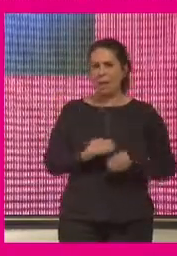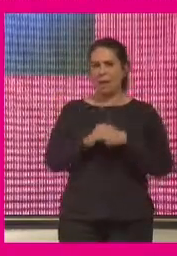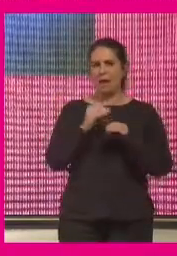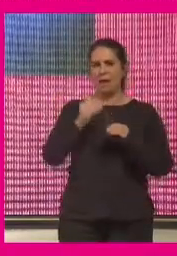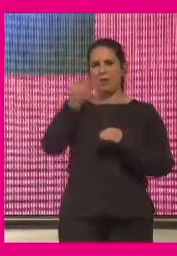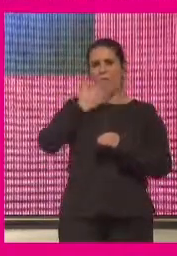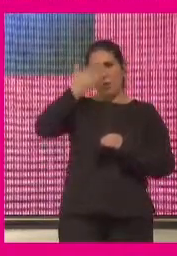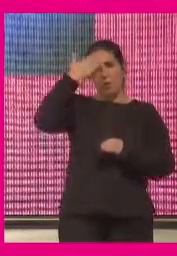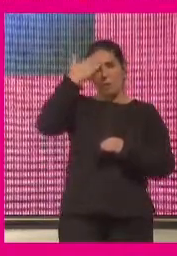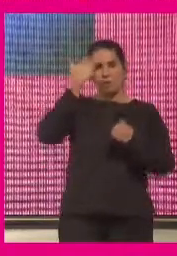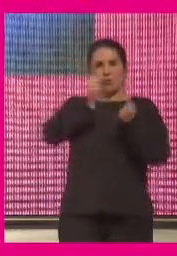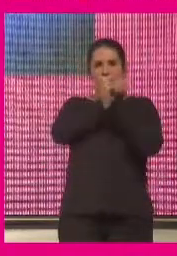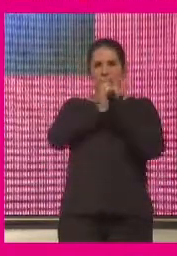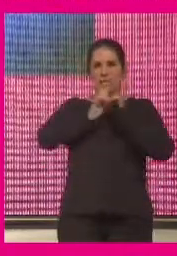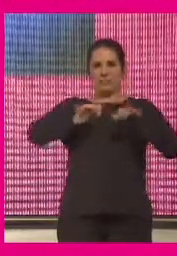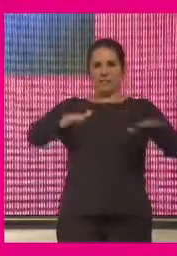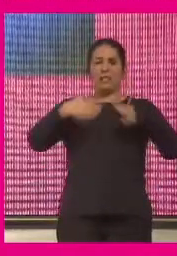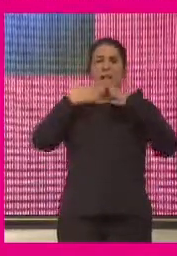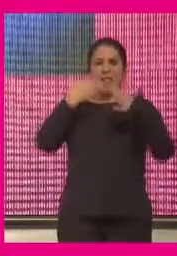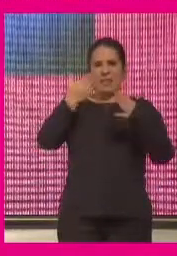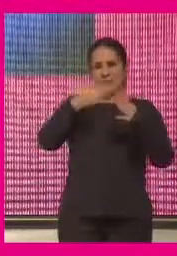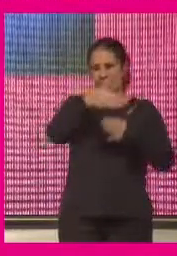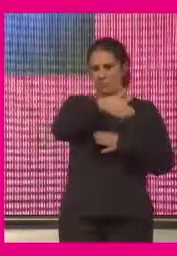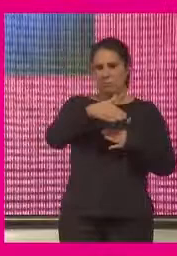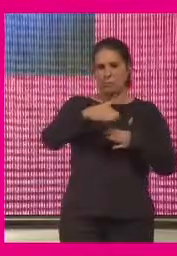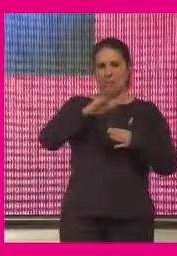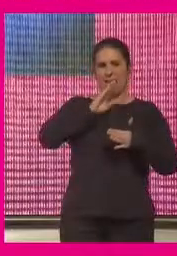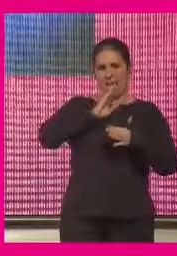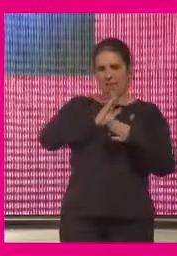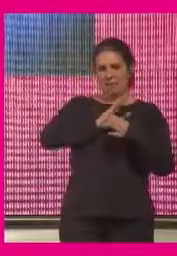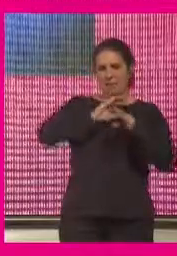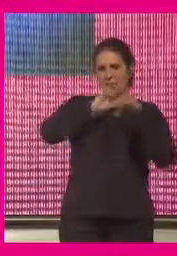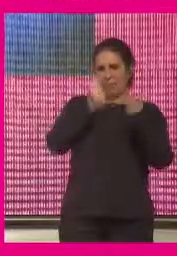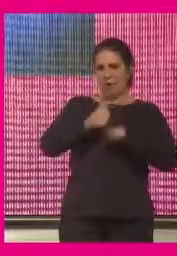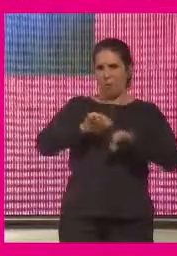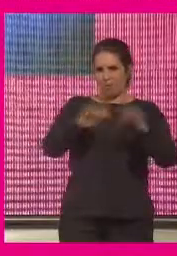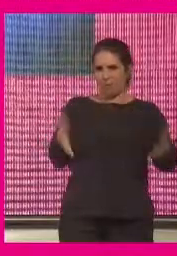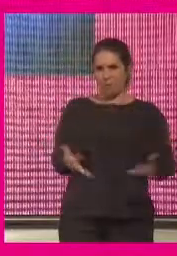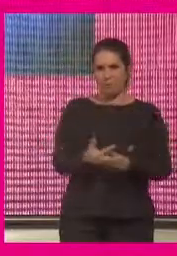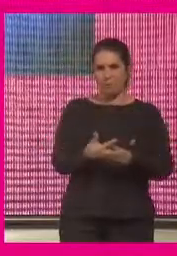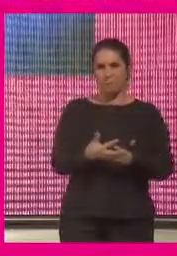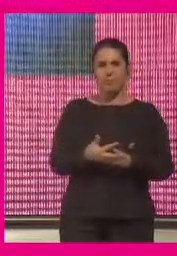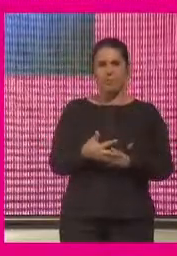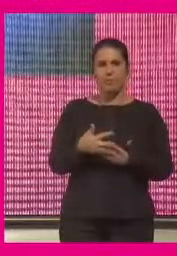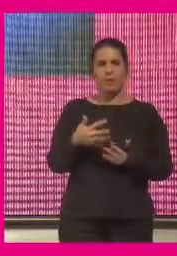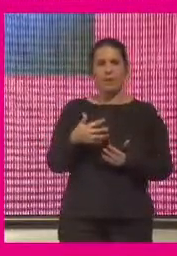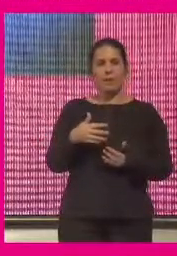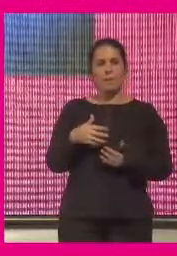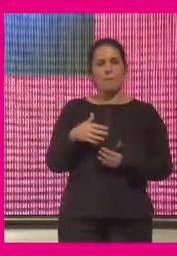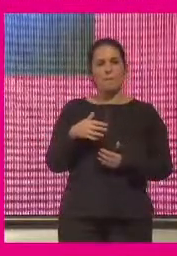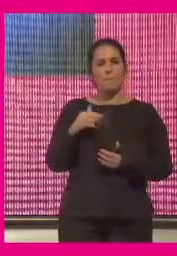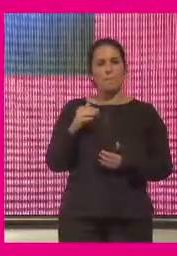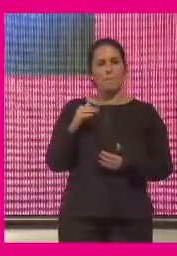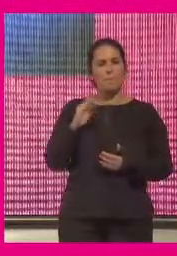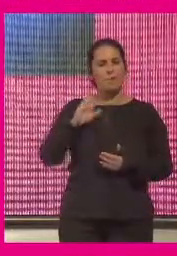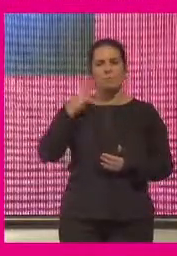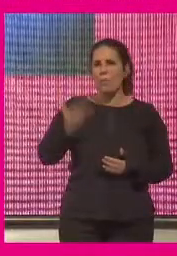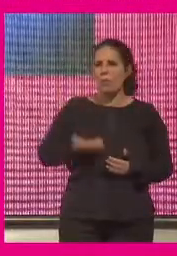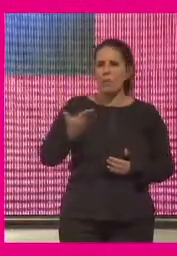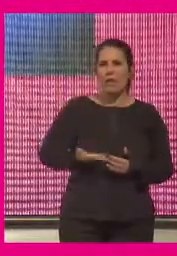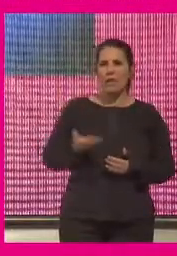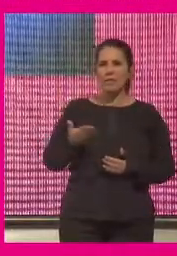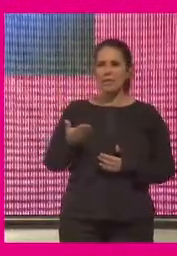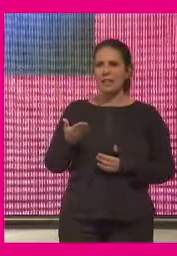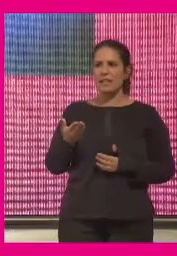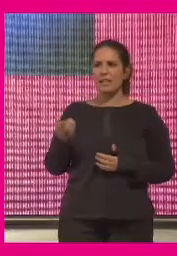conocimiento mediante estos canales puliéndolo un poco y además creo que es muy importante eso que las clases no sean